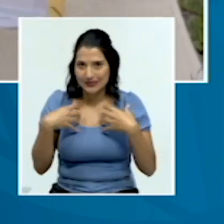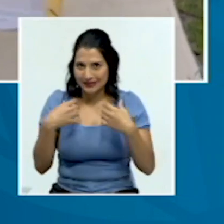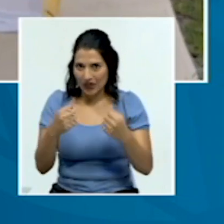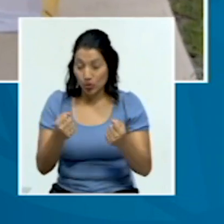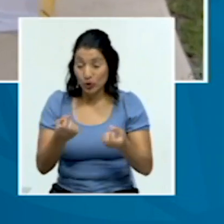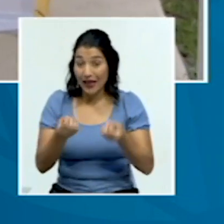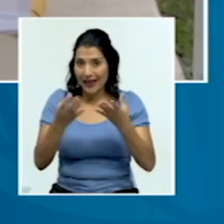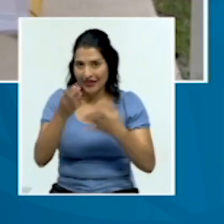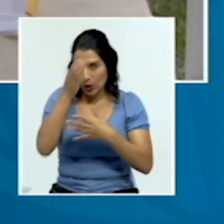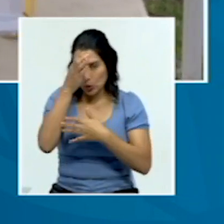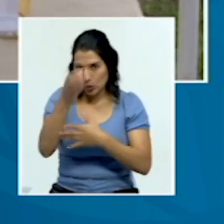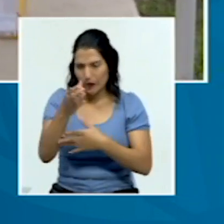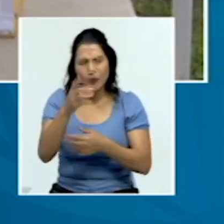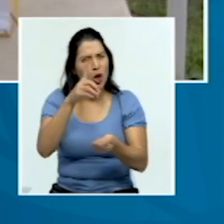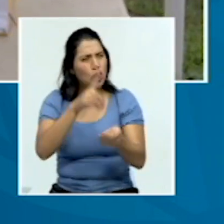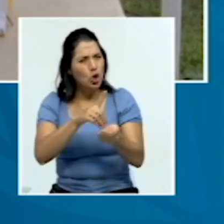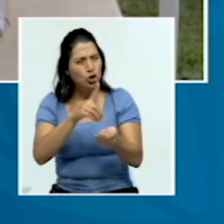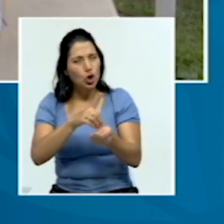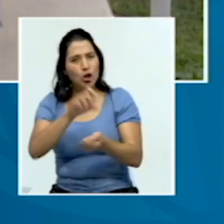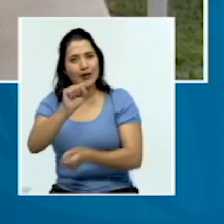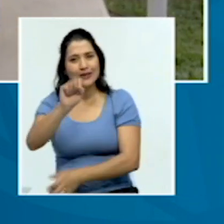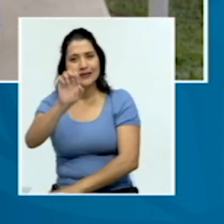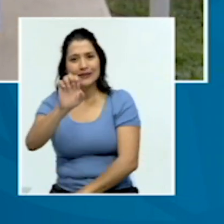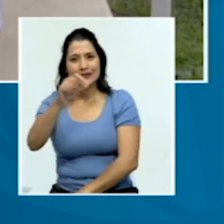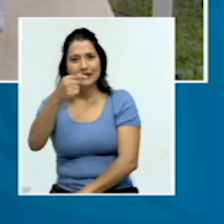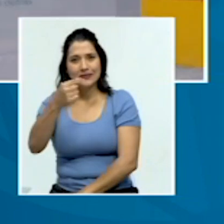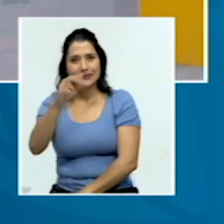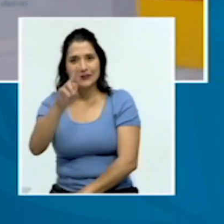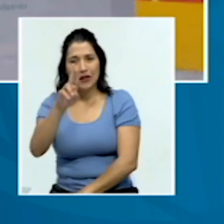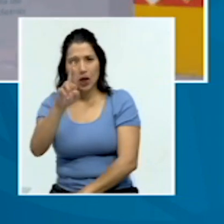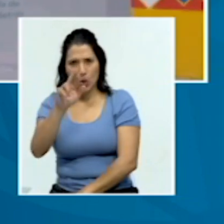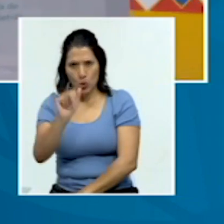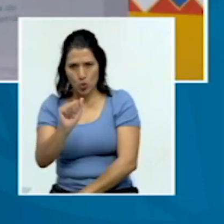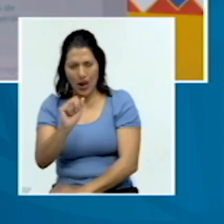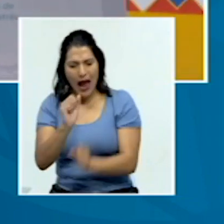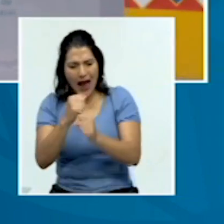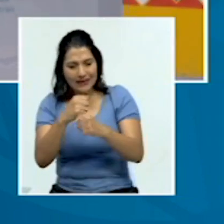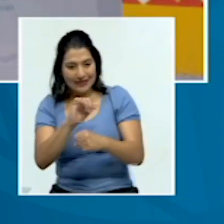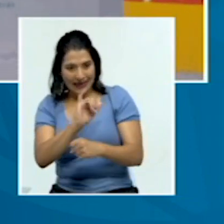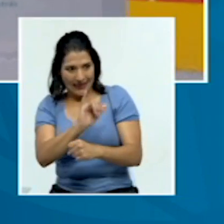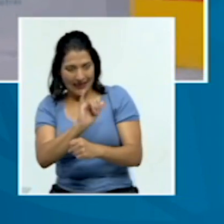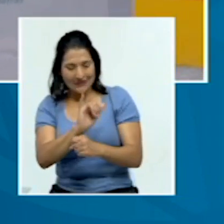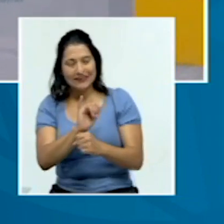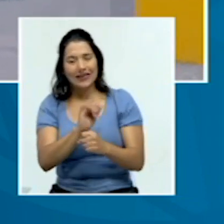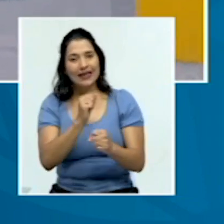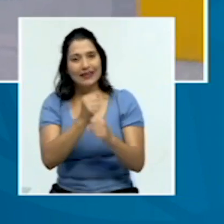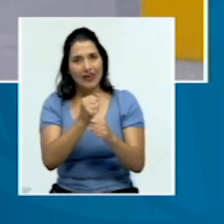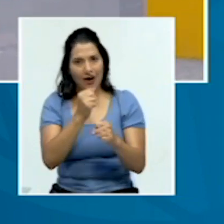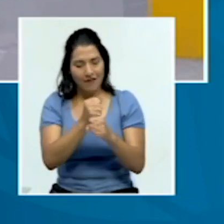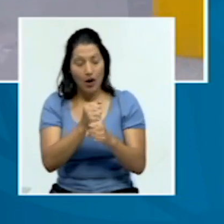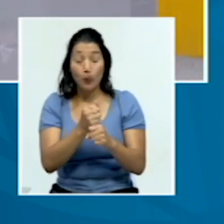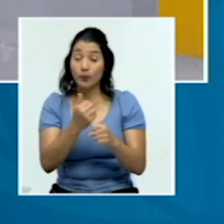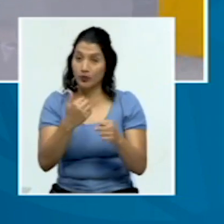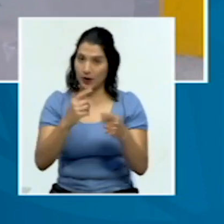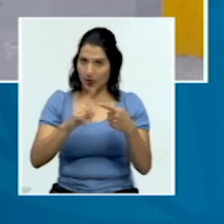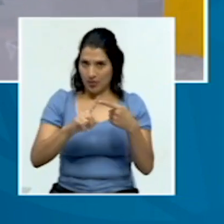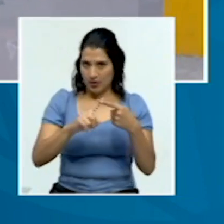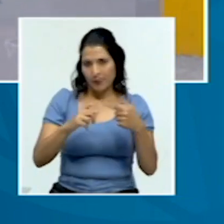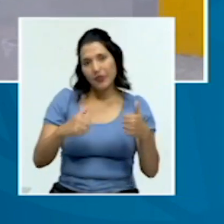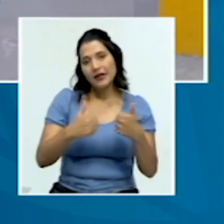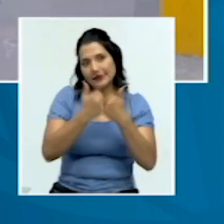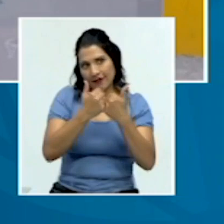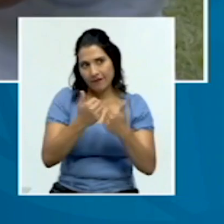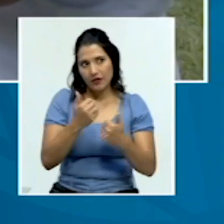Doctor Segura, realizar una expedición de esta naturaleza tiene, además del desafío del viaje y del